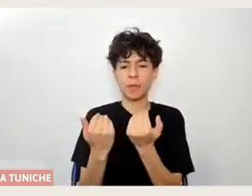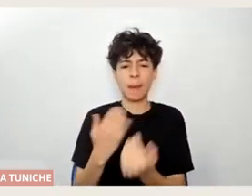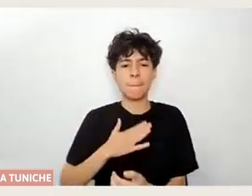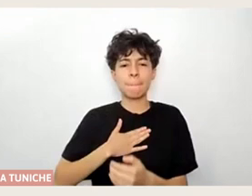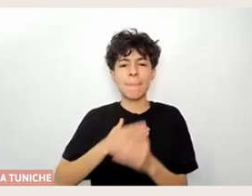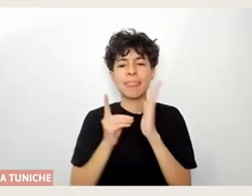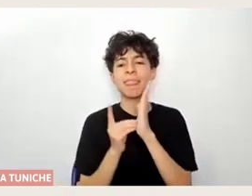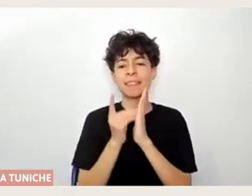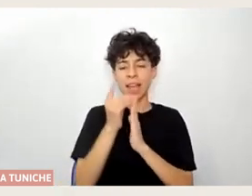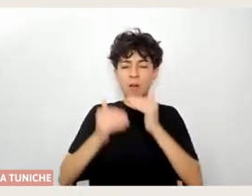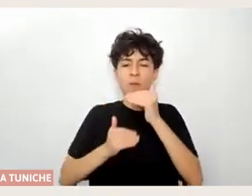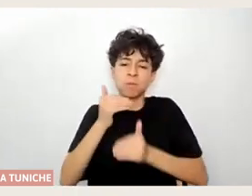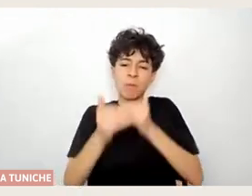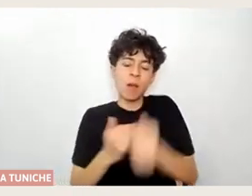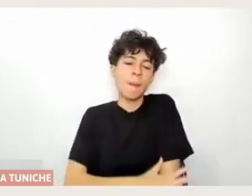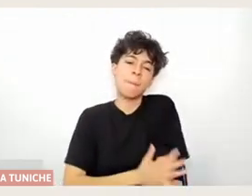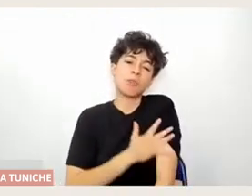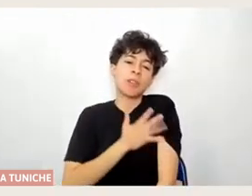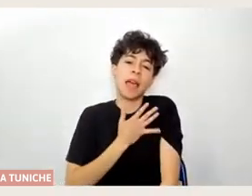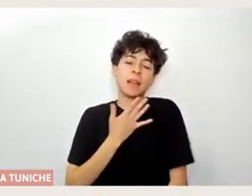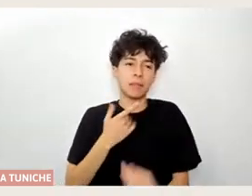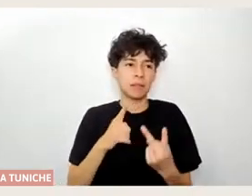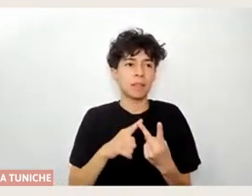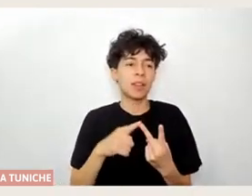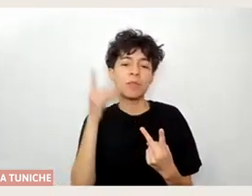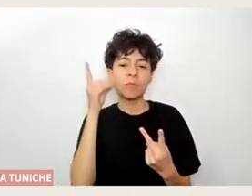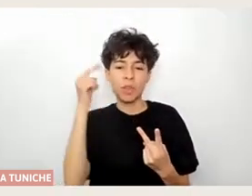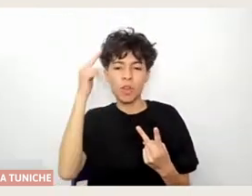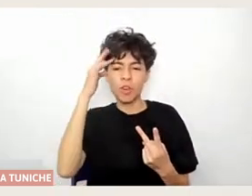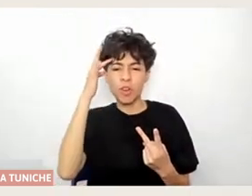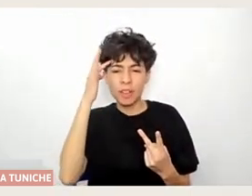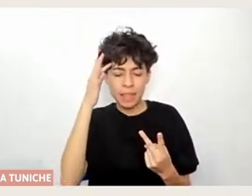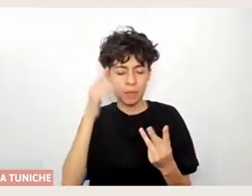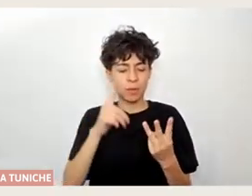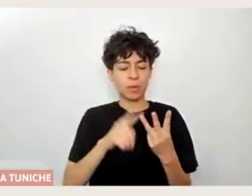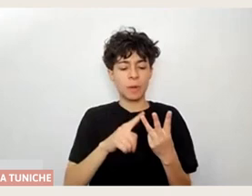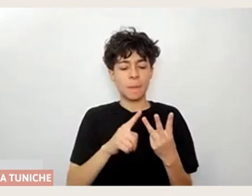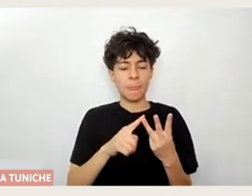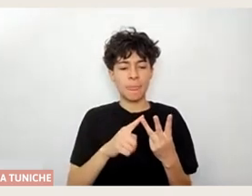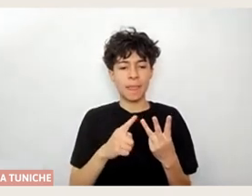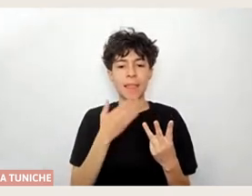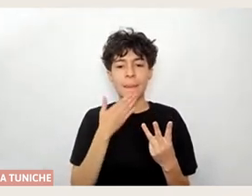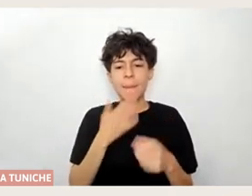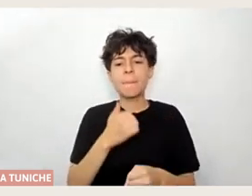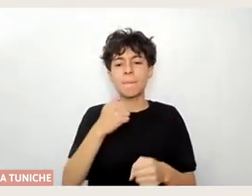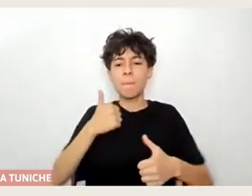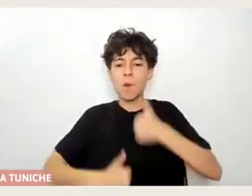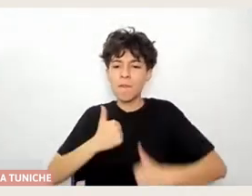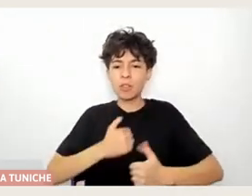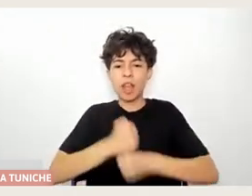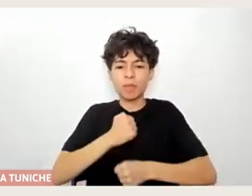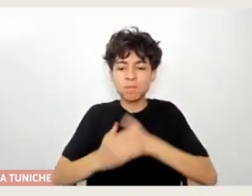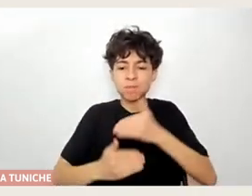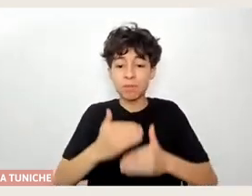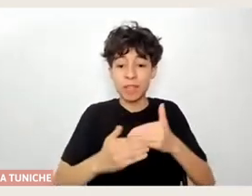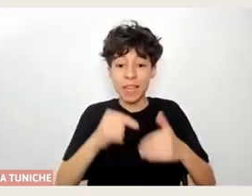cognitivo, profesional, y de alguna forma siento que me han ayudado también a llegar a donde estoy ahora, a poder estudiar afuera y